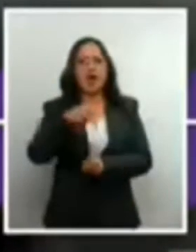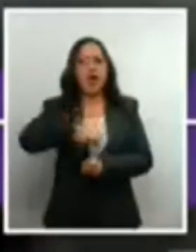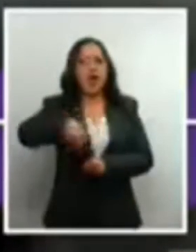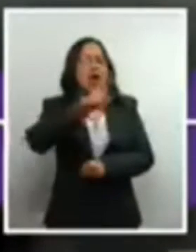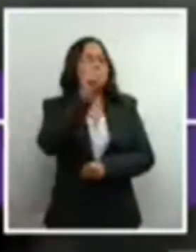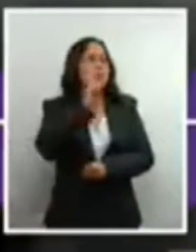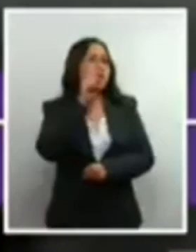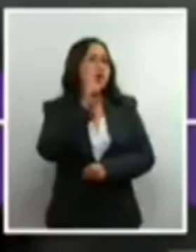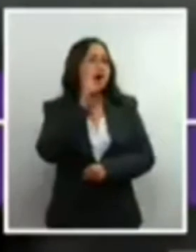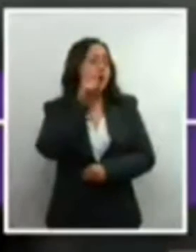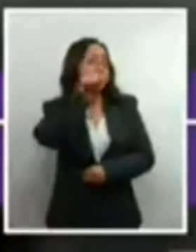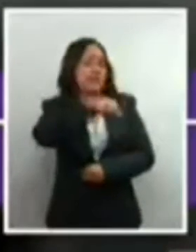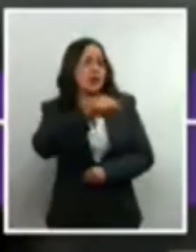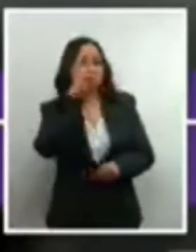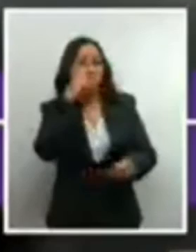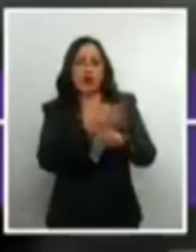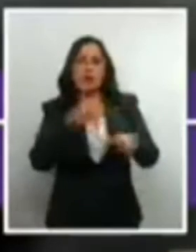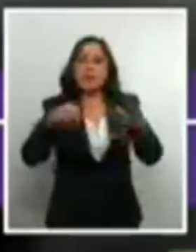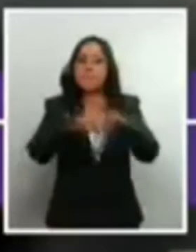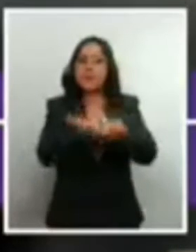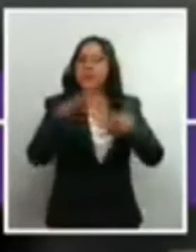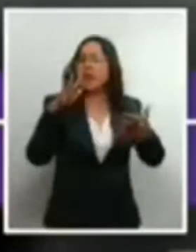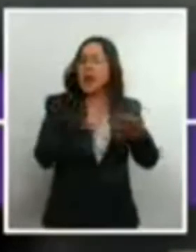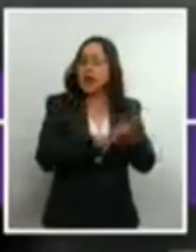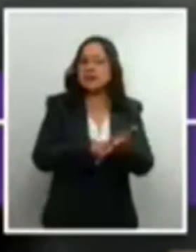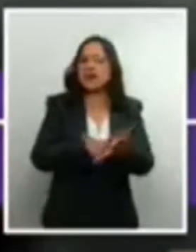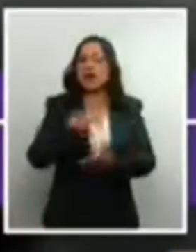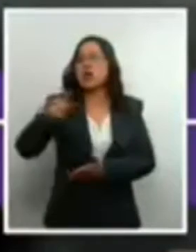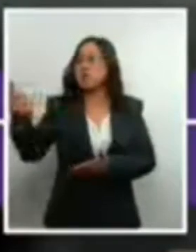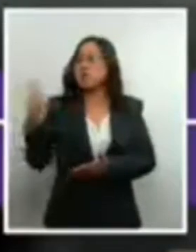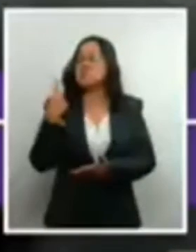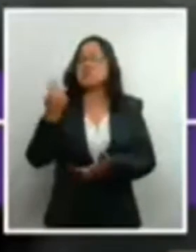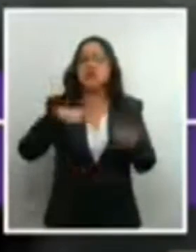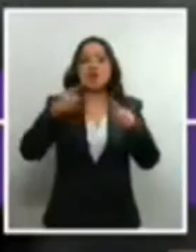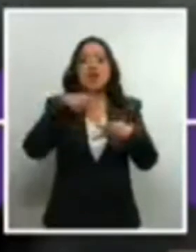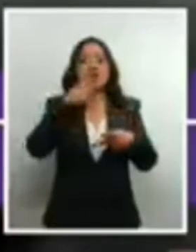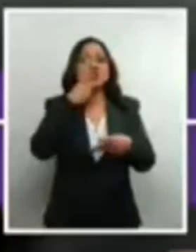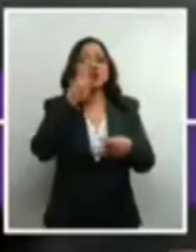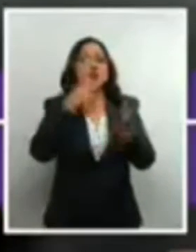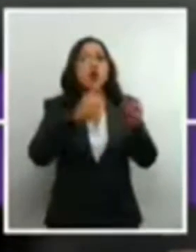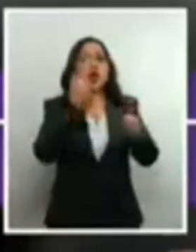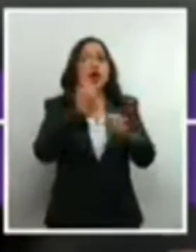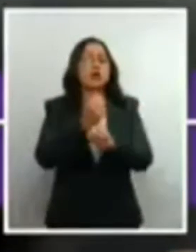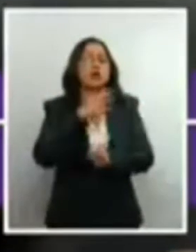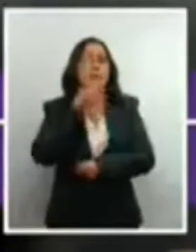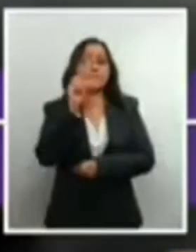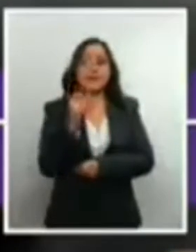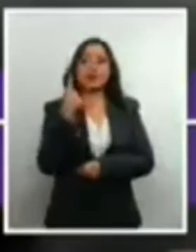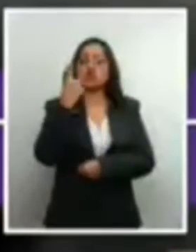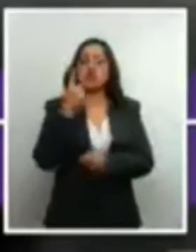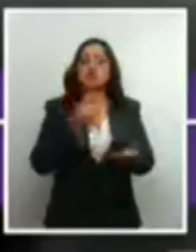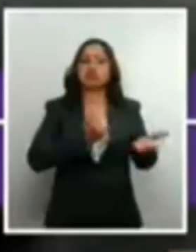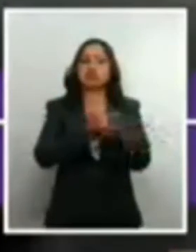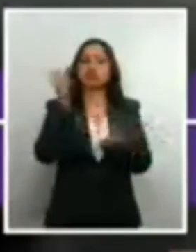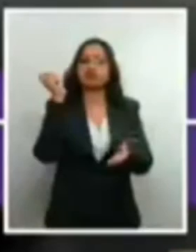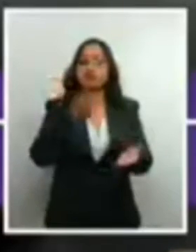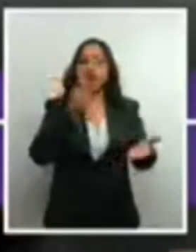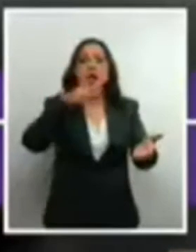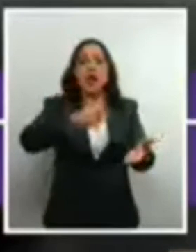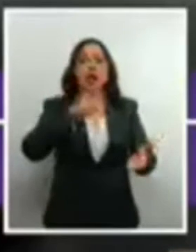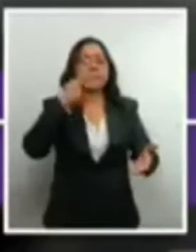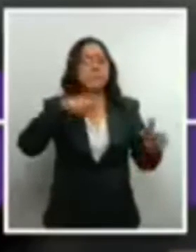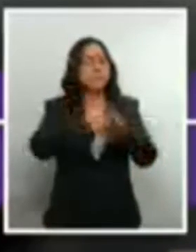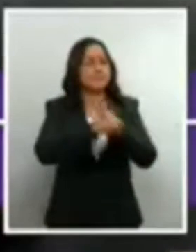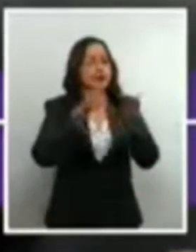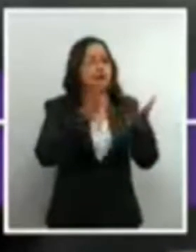a las mujeres aquí se dijeron que miles de mujeres, al año hay 21 sentencias condenatorias y se